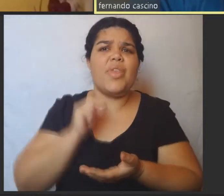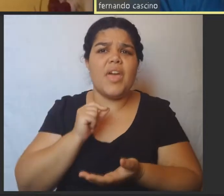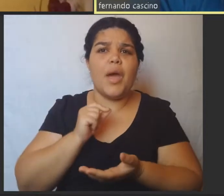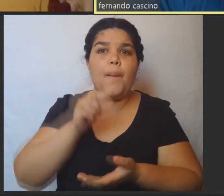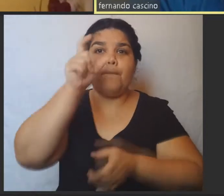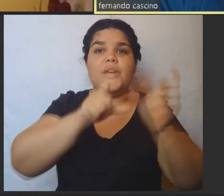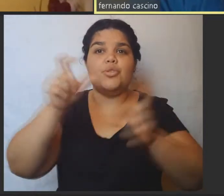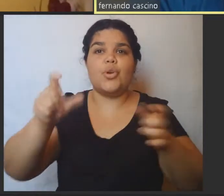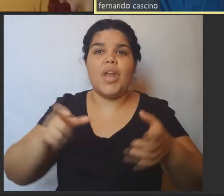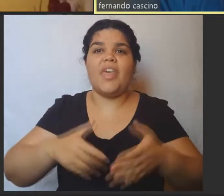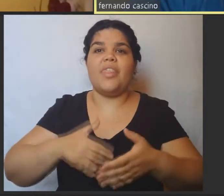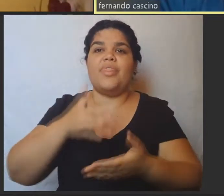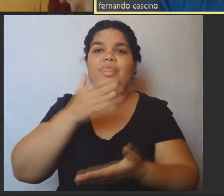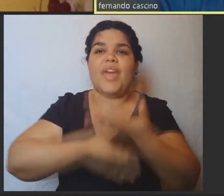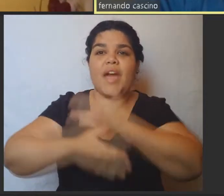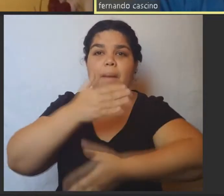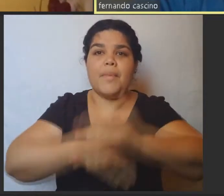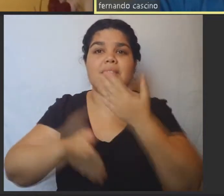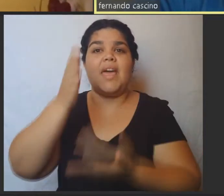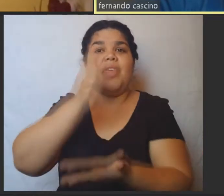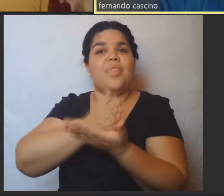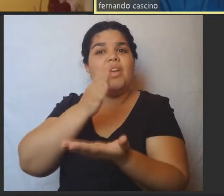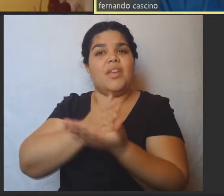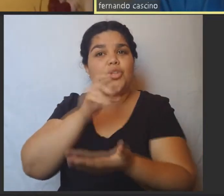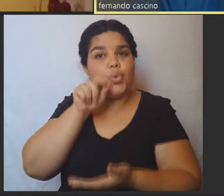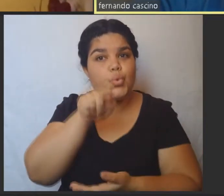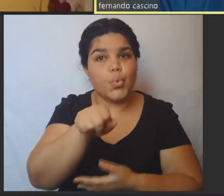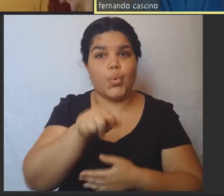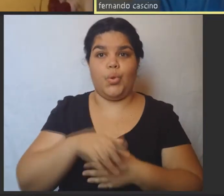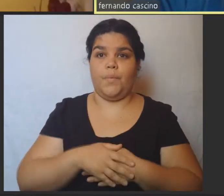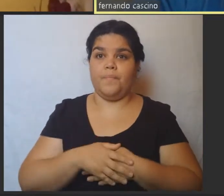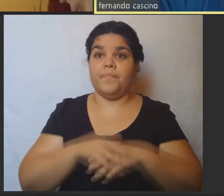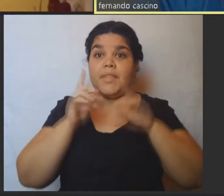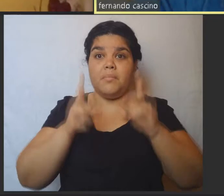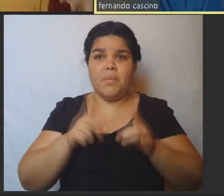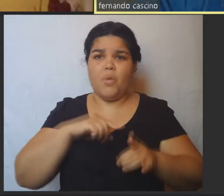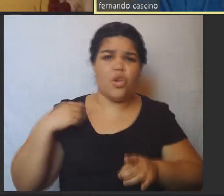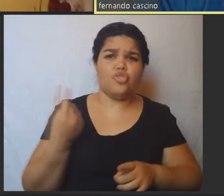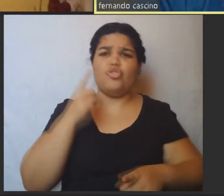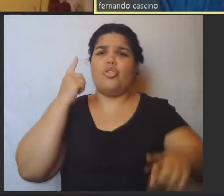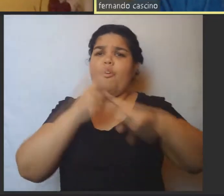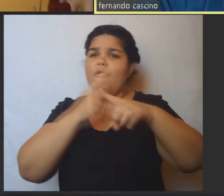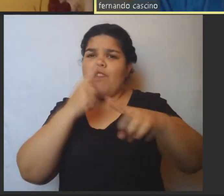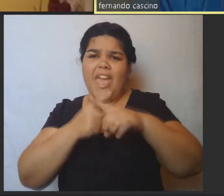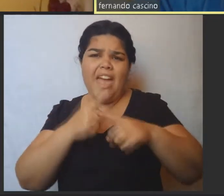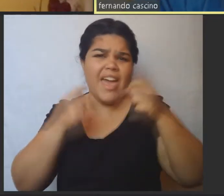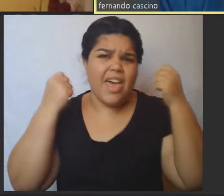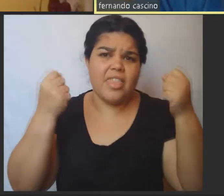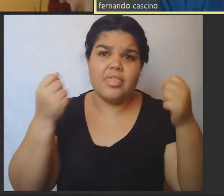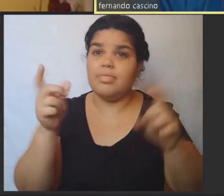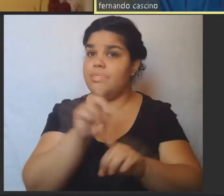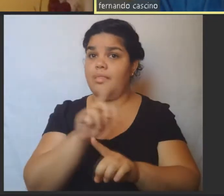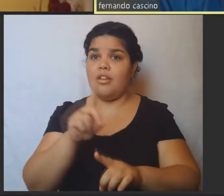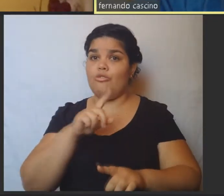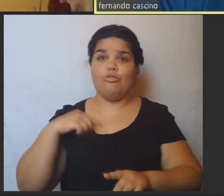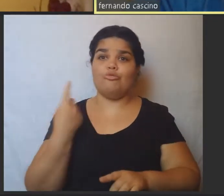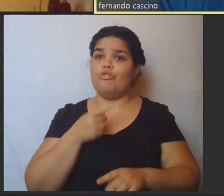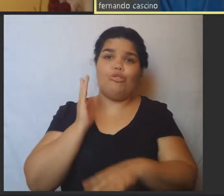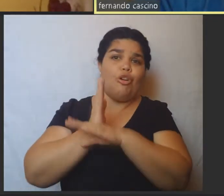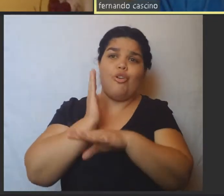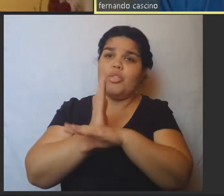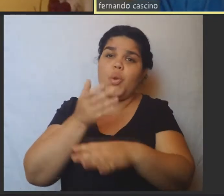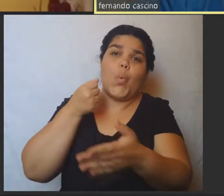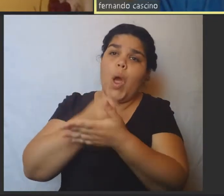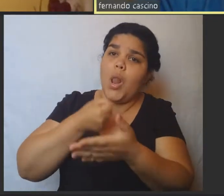discapacidad y nosotros no tenemos nada que festejar lo que tenemos es más que todo pedir, solicitar, seguir luchando